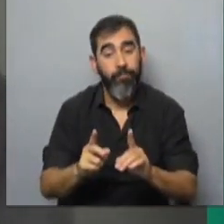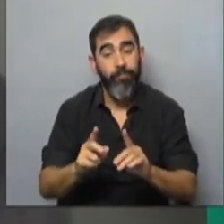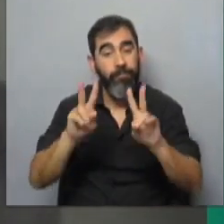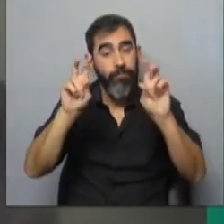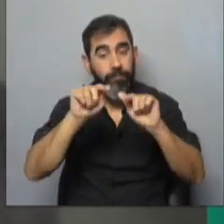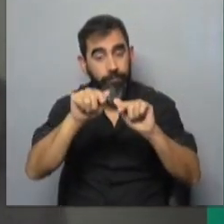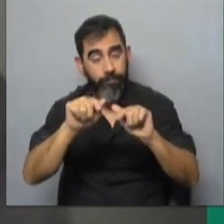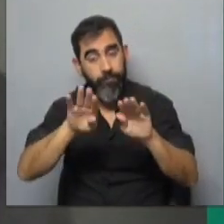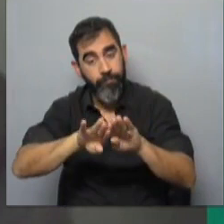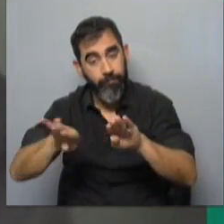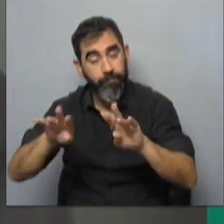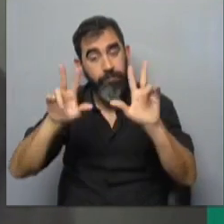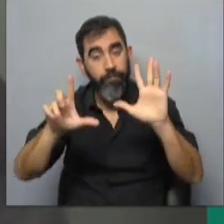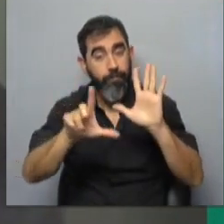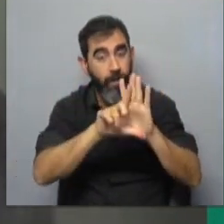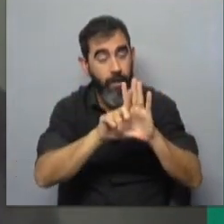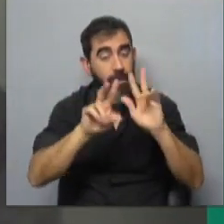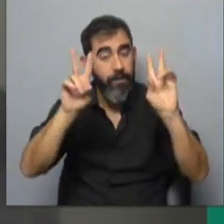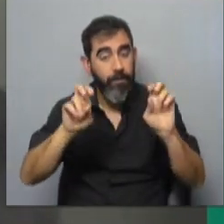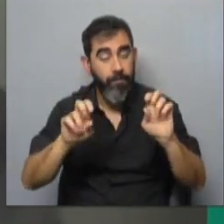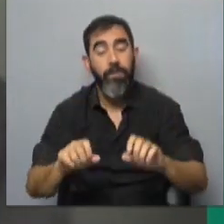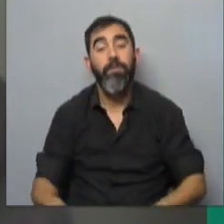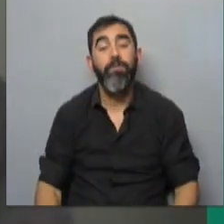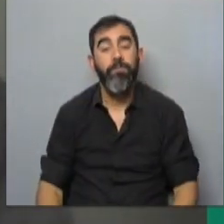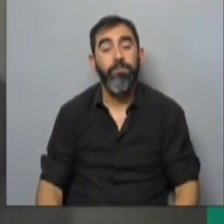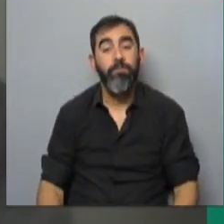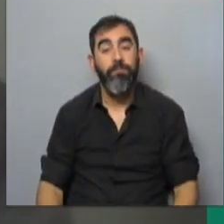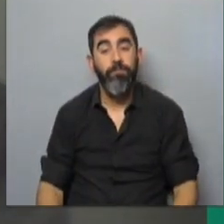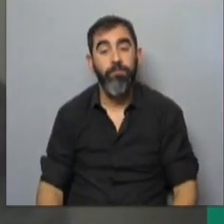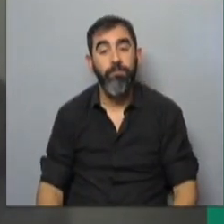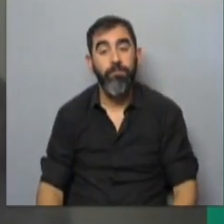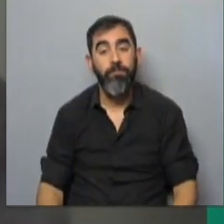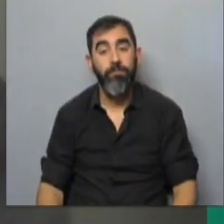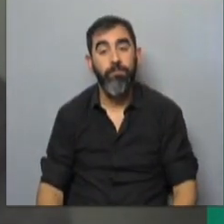aspectos legales que nosotros pensamos que tienen que ser considerados,